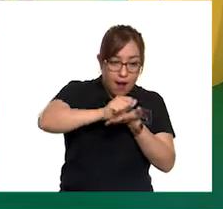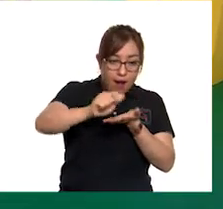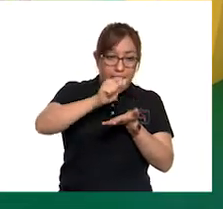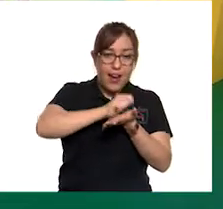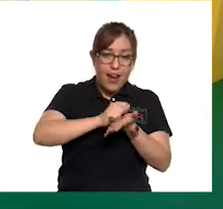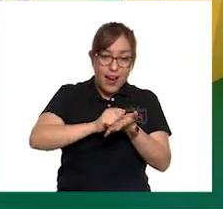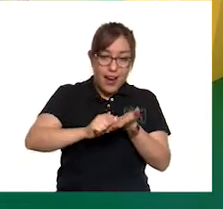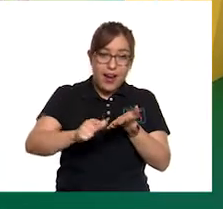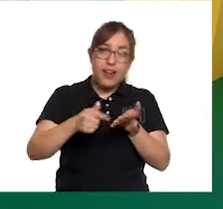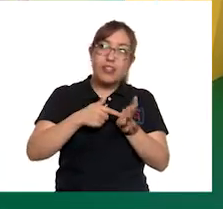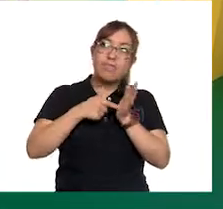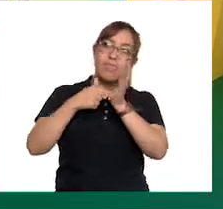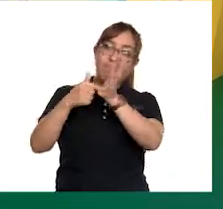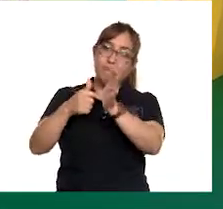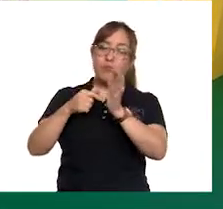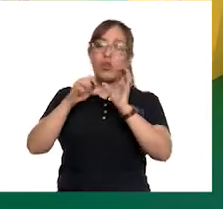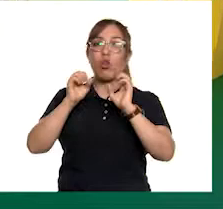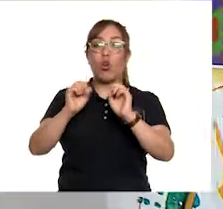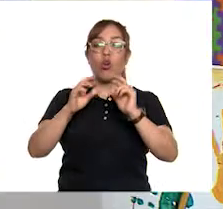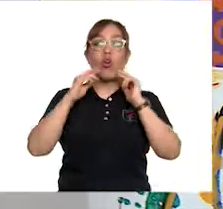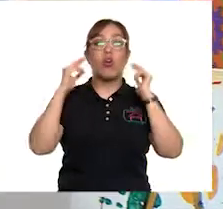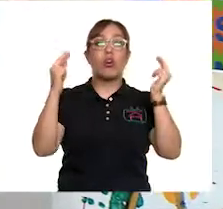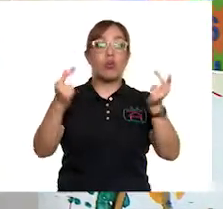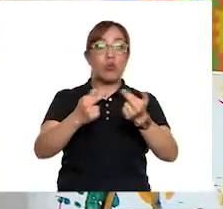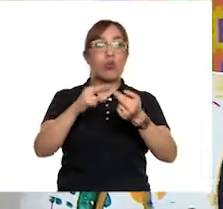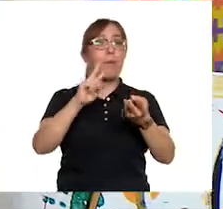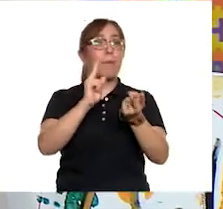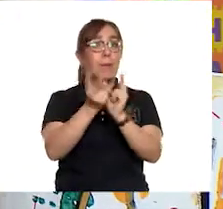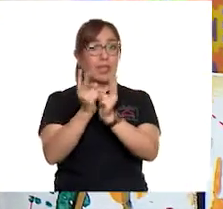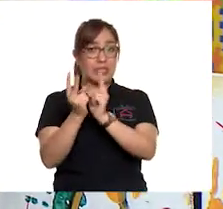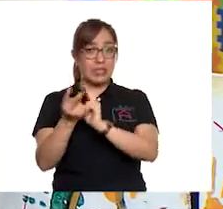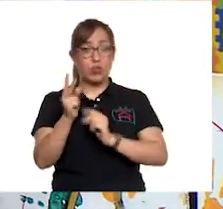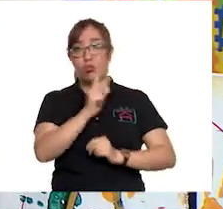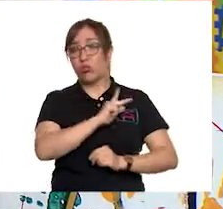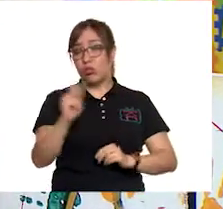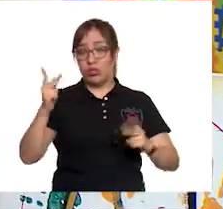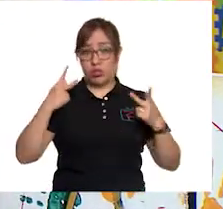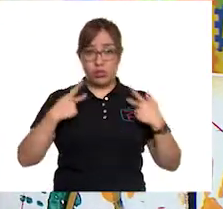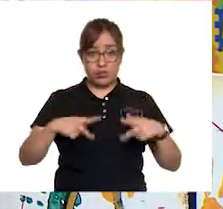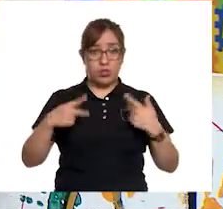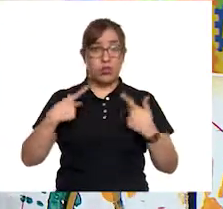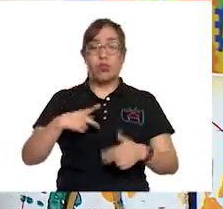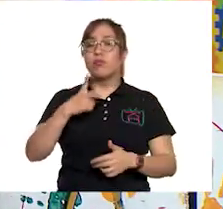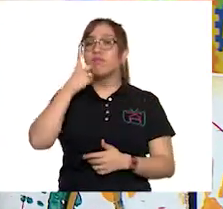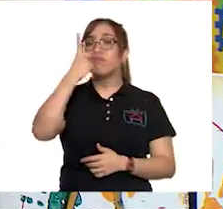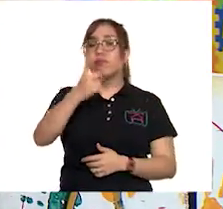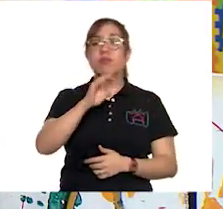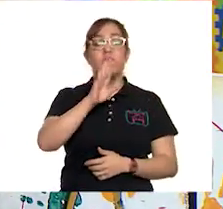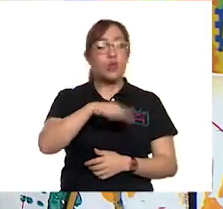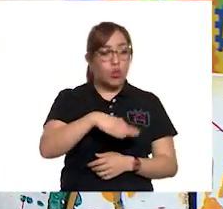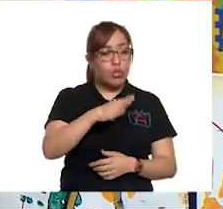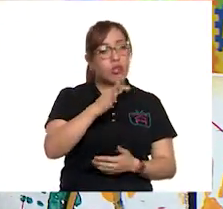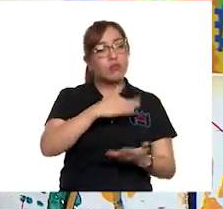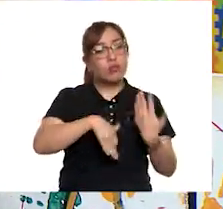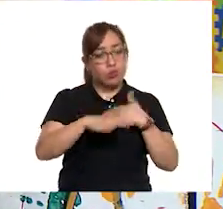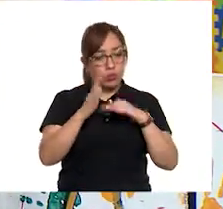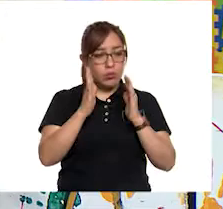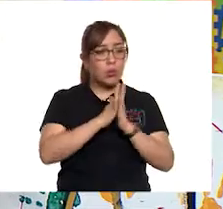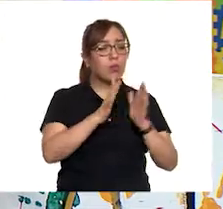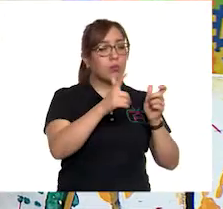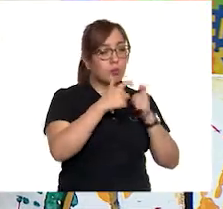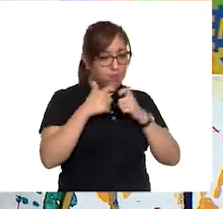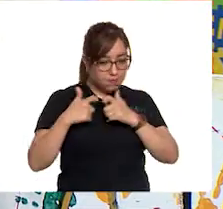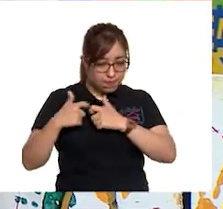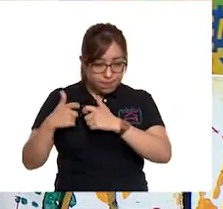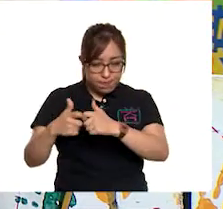reunión vecinal en la que les informa que ella necesitaría tal vez que todos cooperaran o que se pusieran de